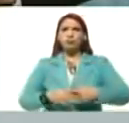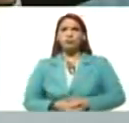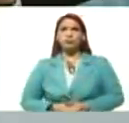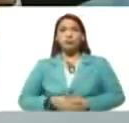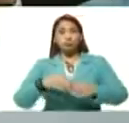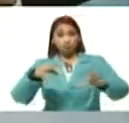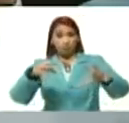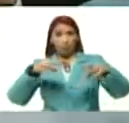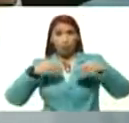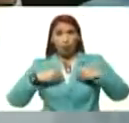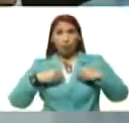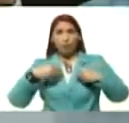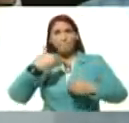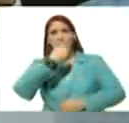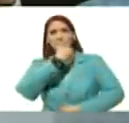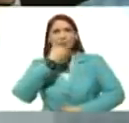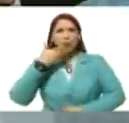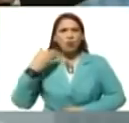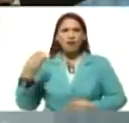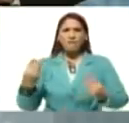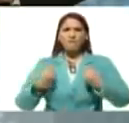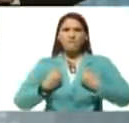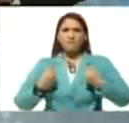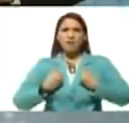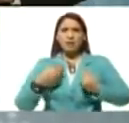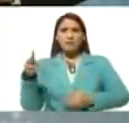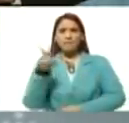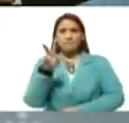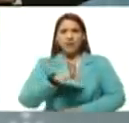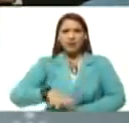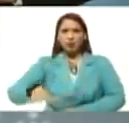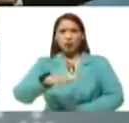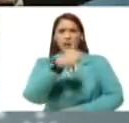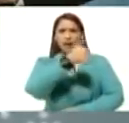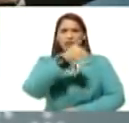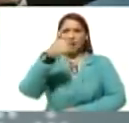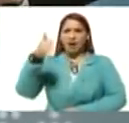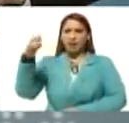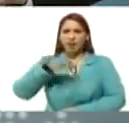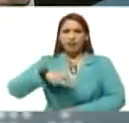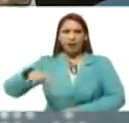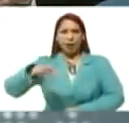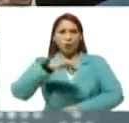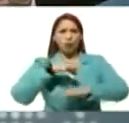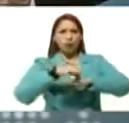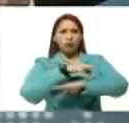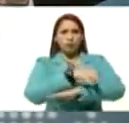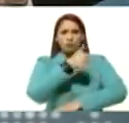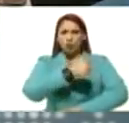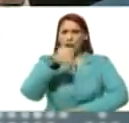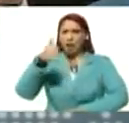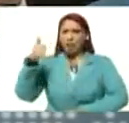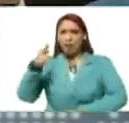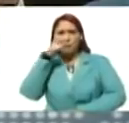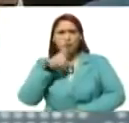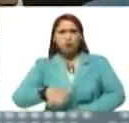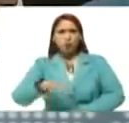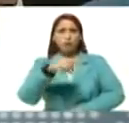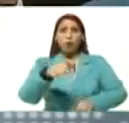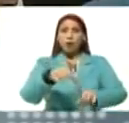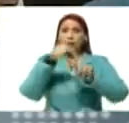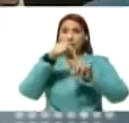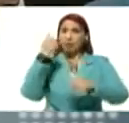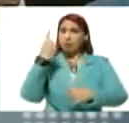asuman la mejoría de la vida de los venezolanos en cada estado, en cada municipio, en cada pueblo, elegir